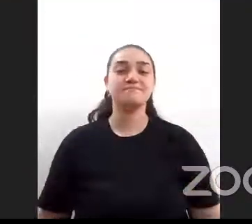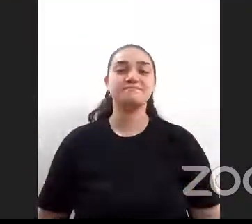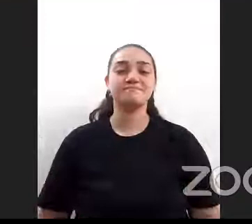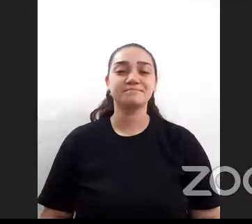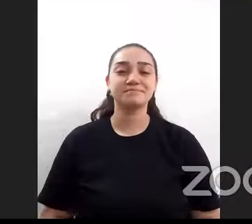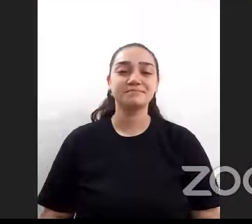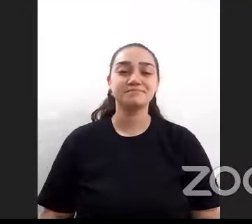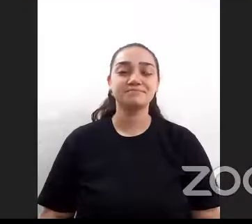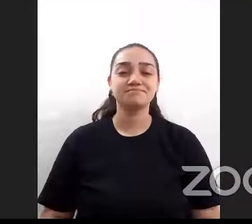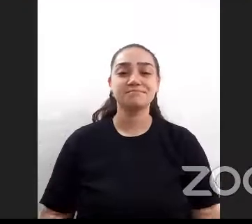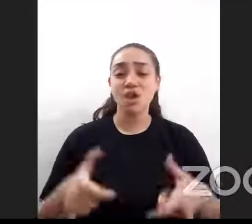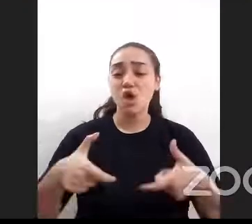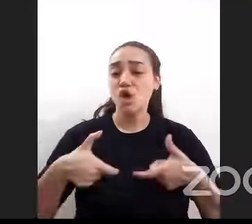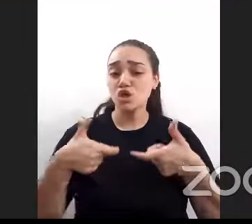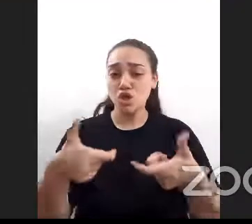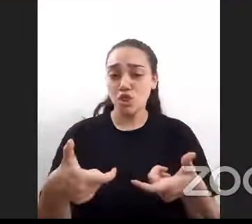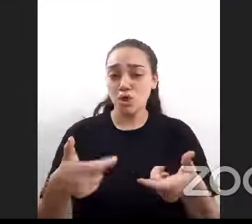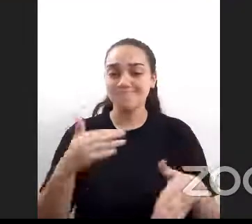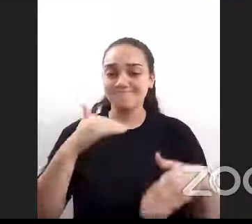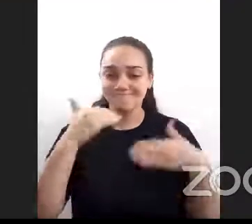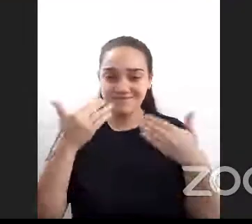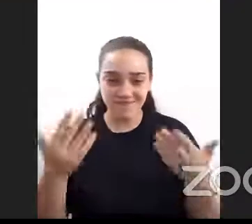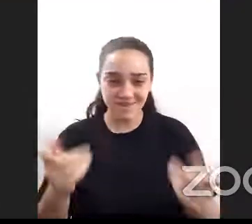comentarios finales Anabel y Luis